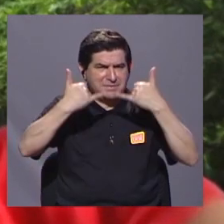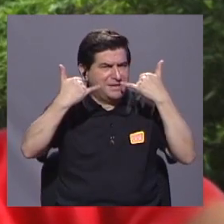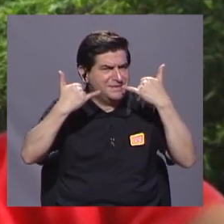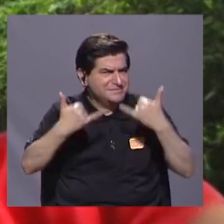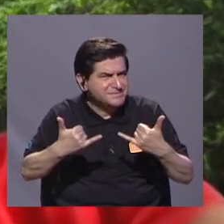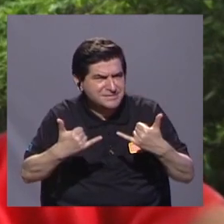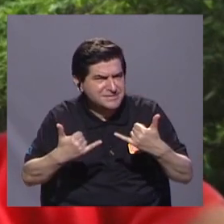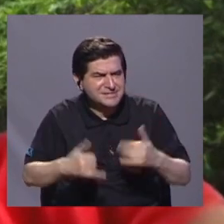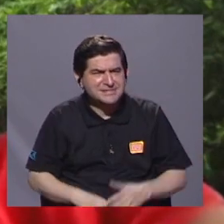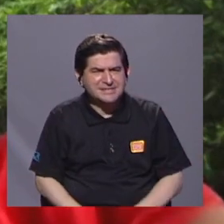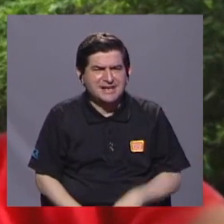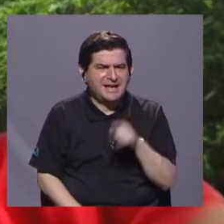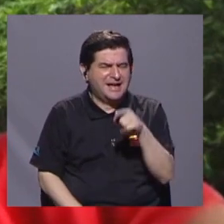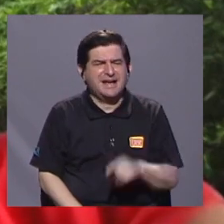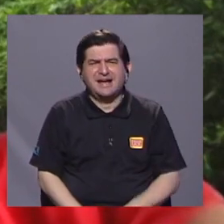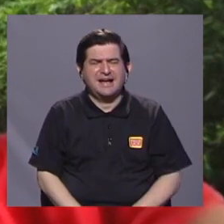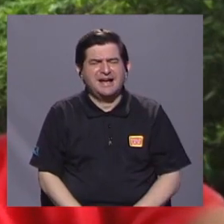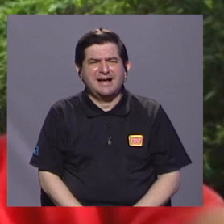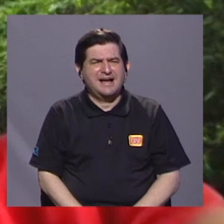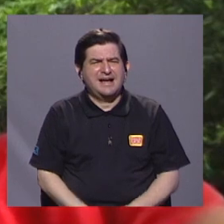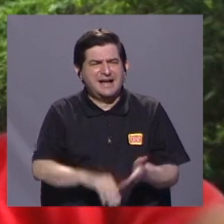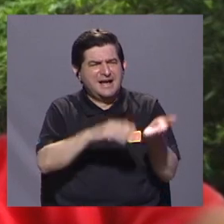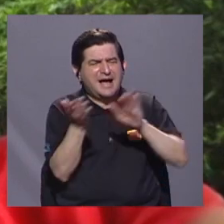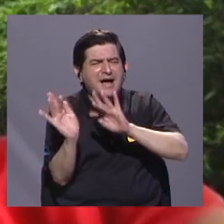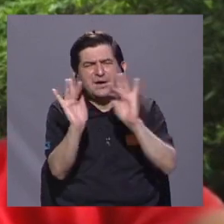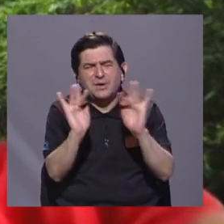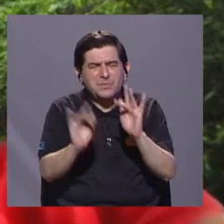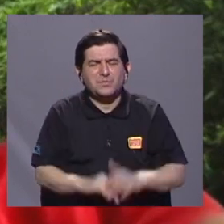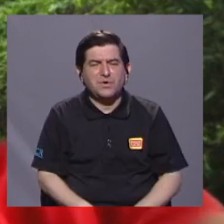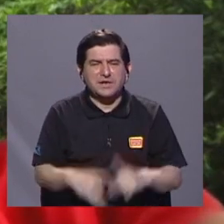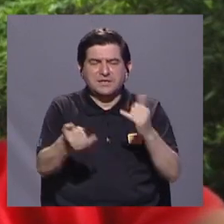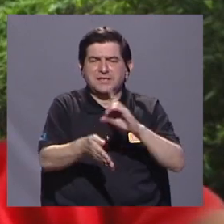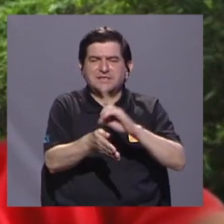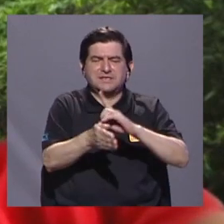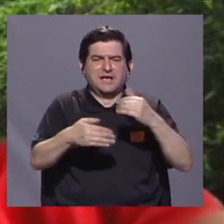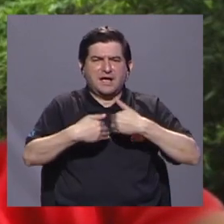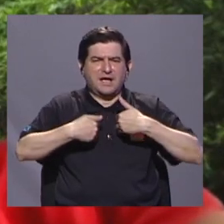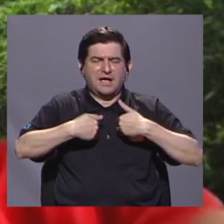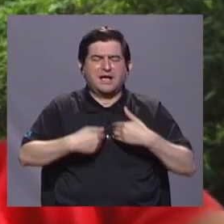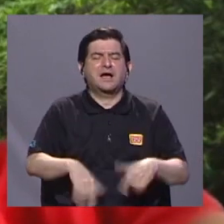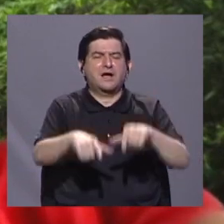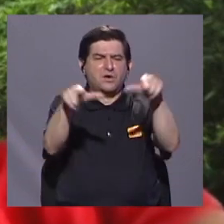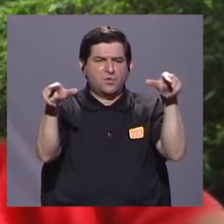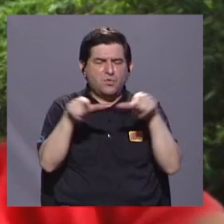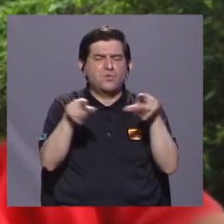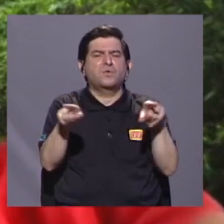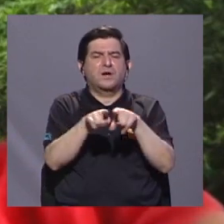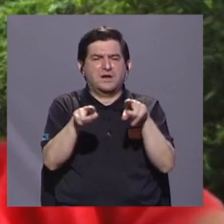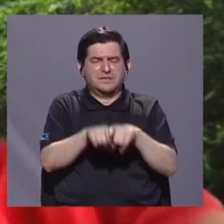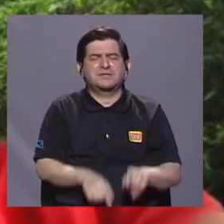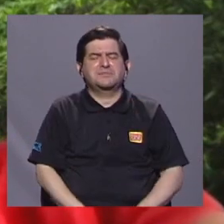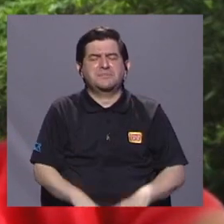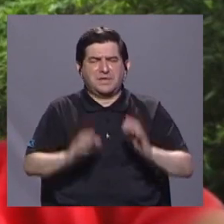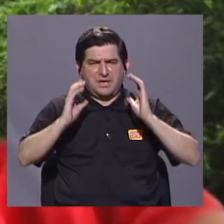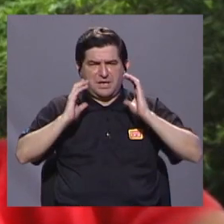eutanasiado en veterinaria, los veterinarios ya tienen su predio en donde también disponen de los cadáveres y